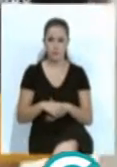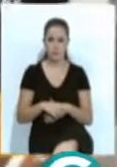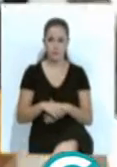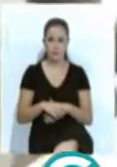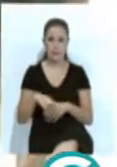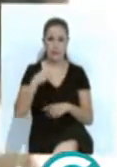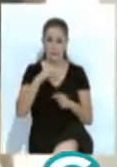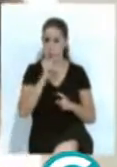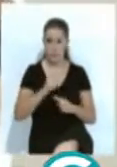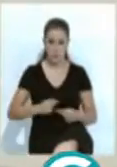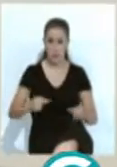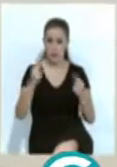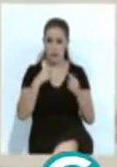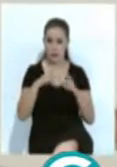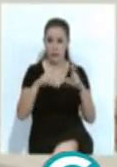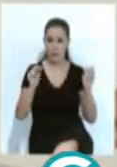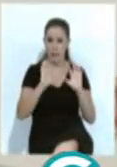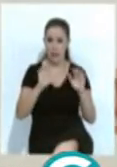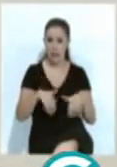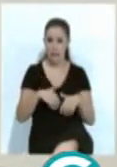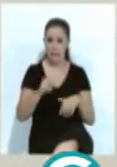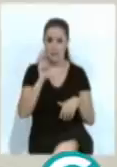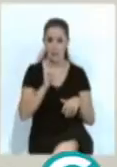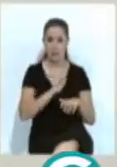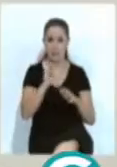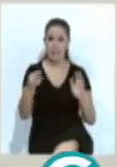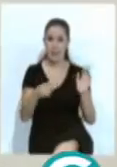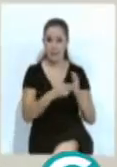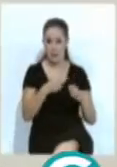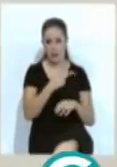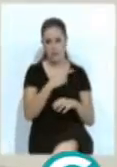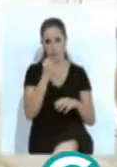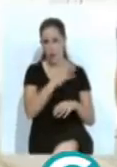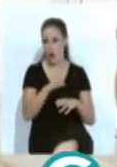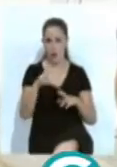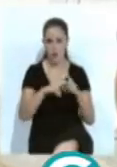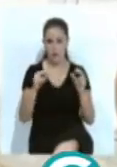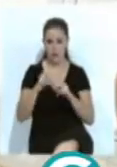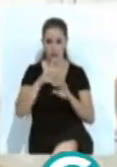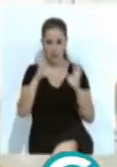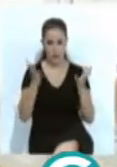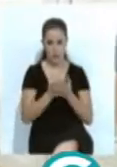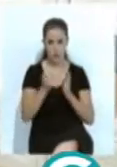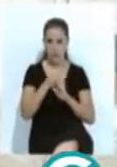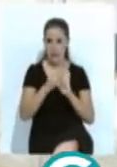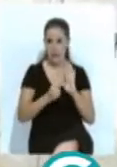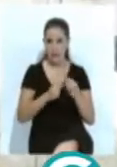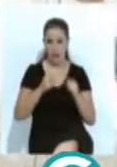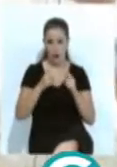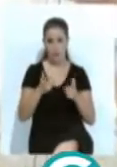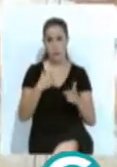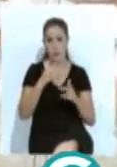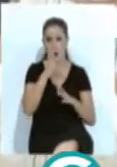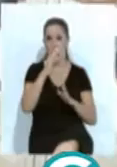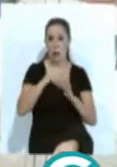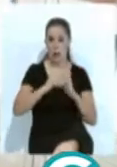Por primera vez la Universidad de Cádiz aparece entre las mil mejores universidades del mundo, según los datos ofrecidos por el